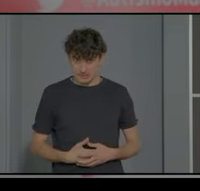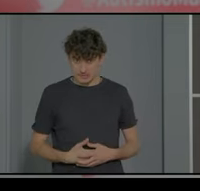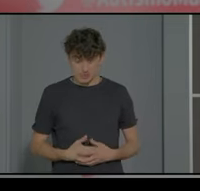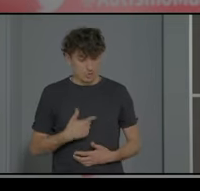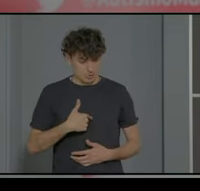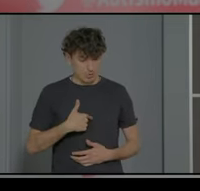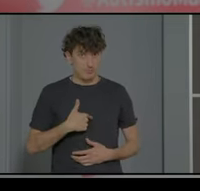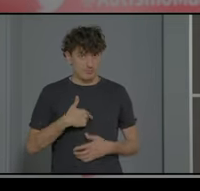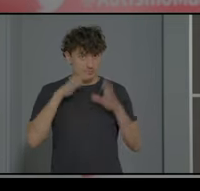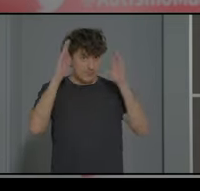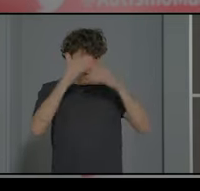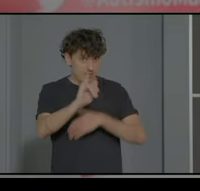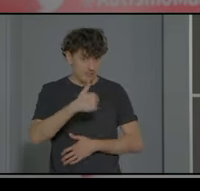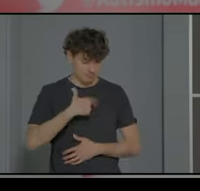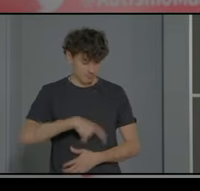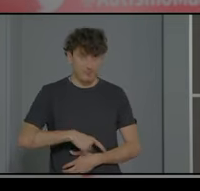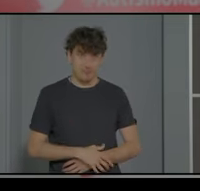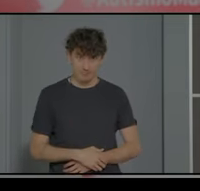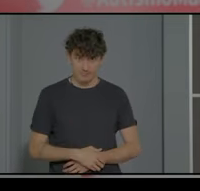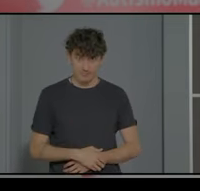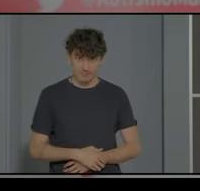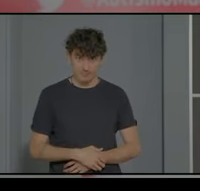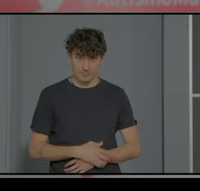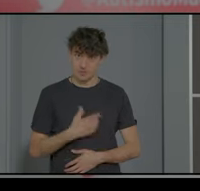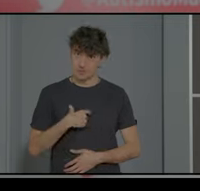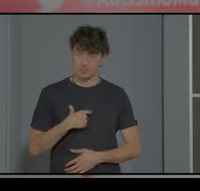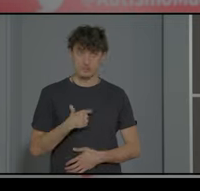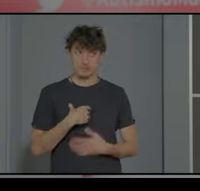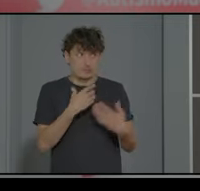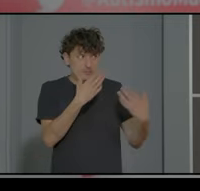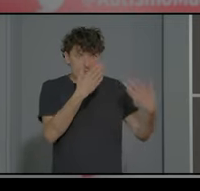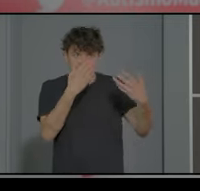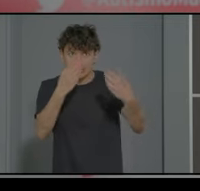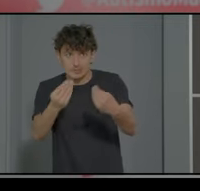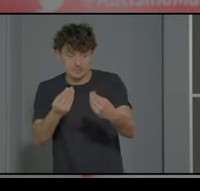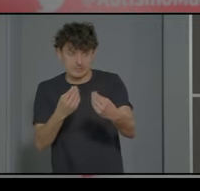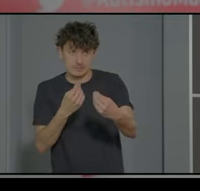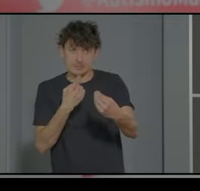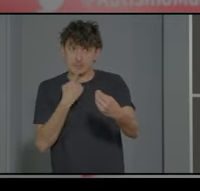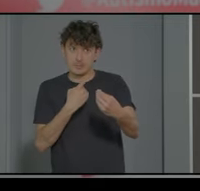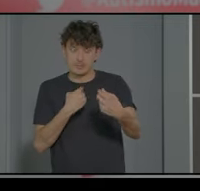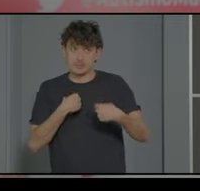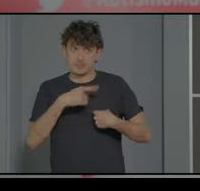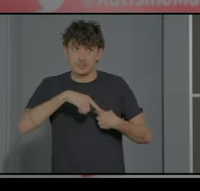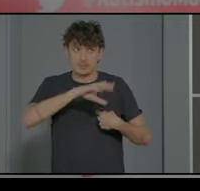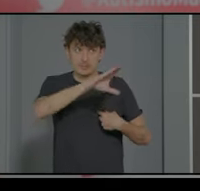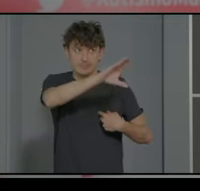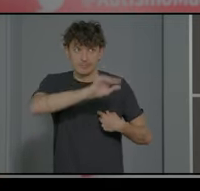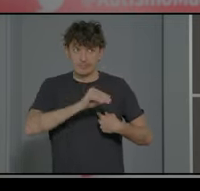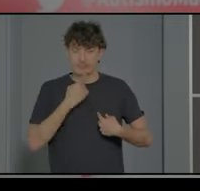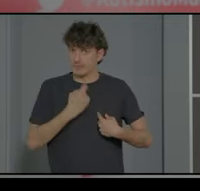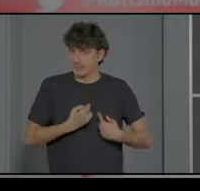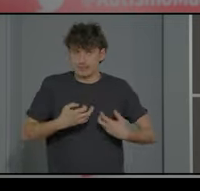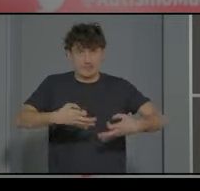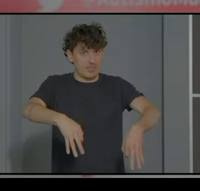Yo tengo TEA. Yo resulto tan difícil de descifrar como ustedes me resultan a mí de descifrar. Es